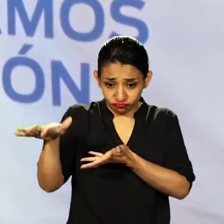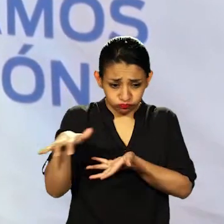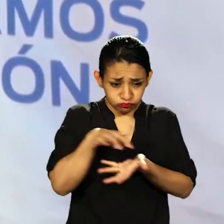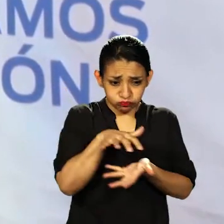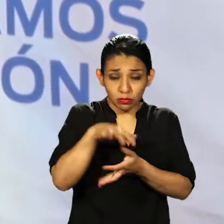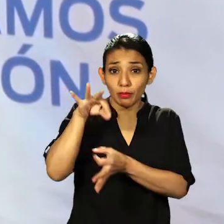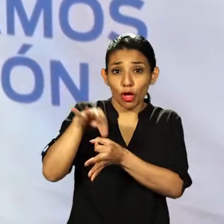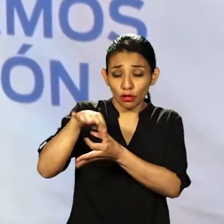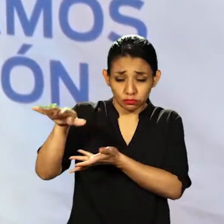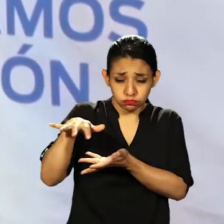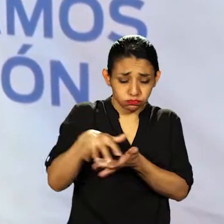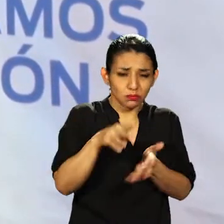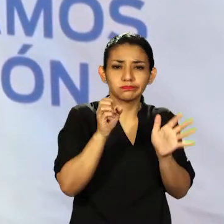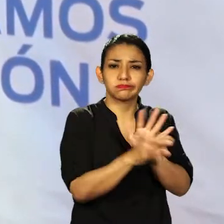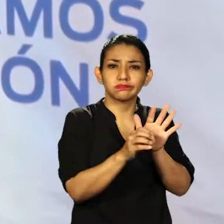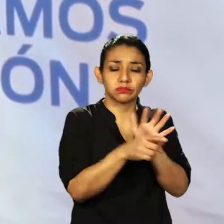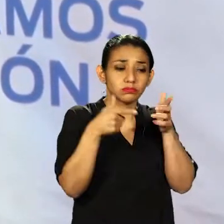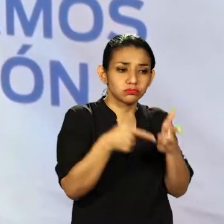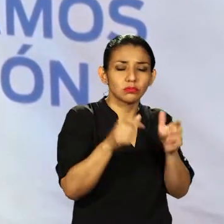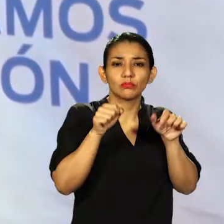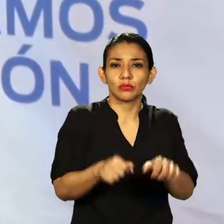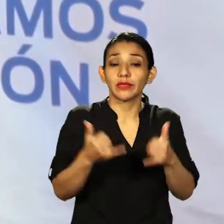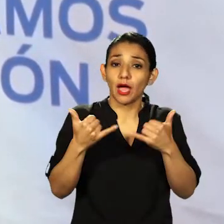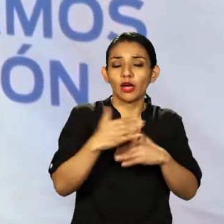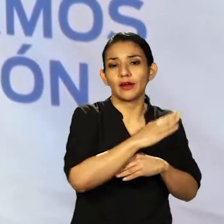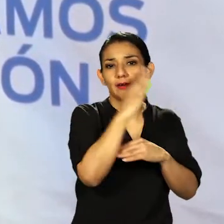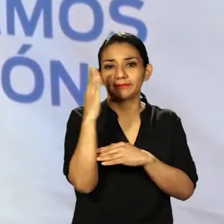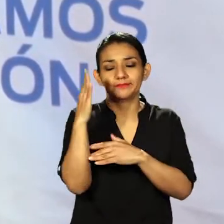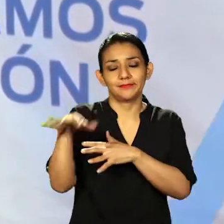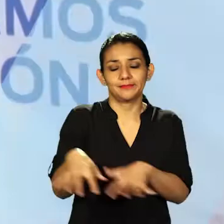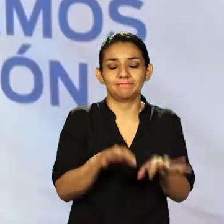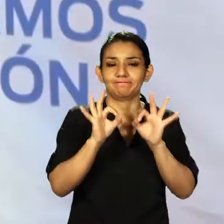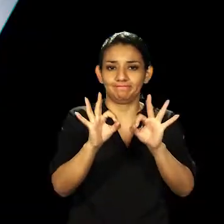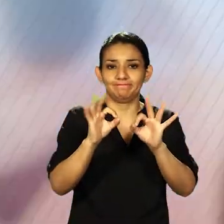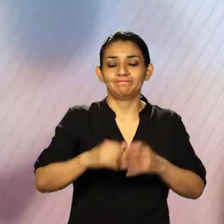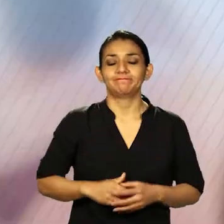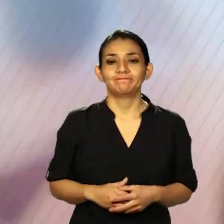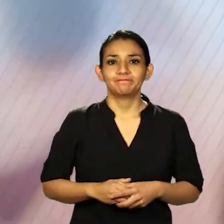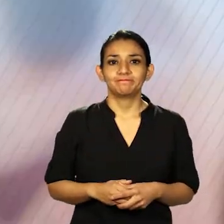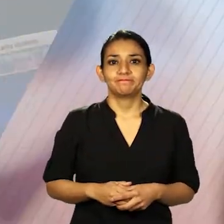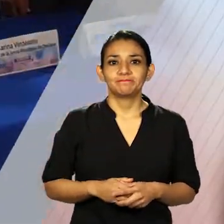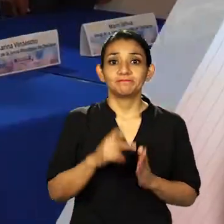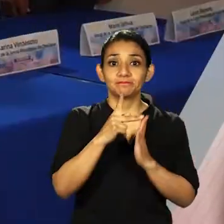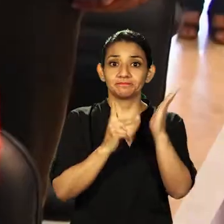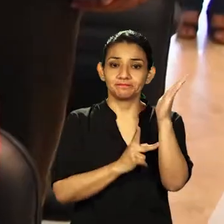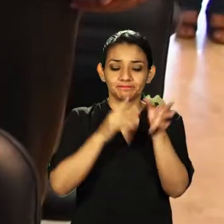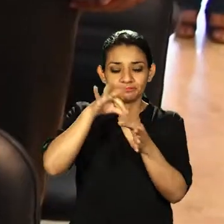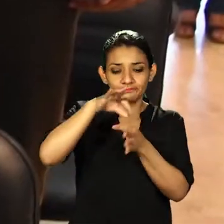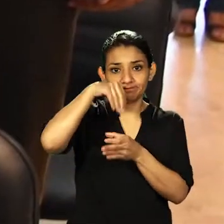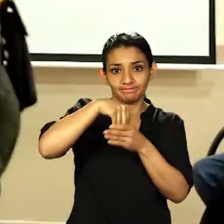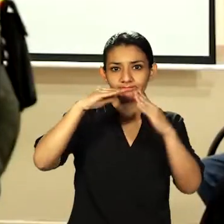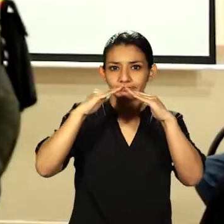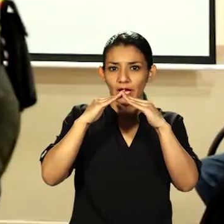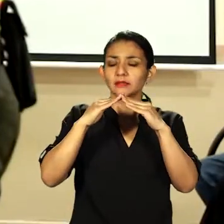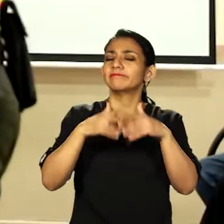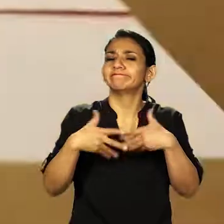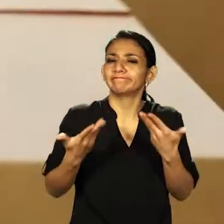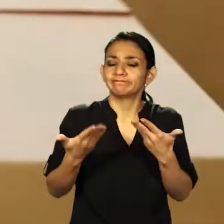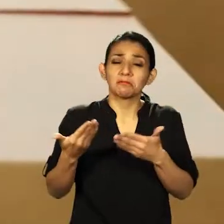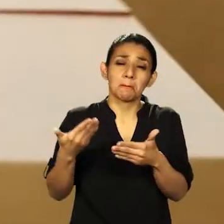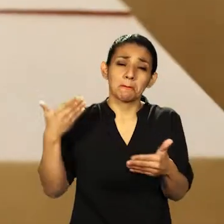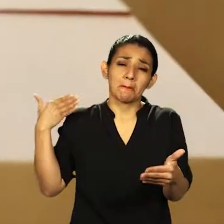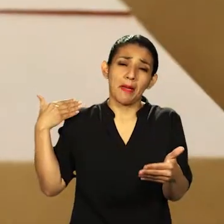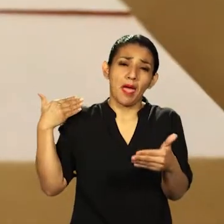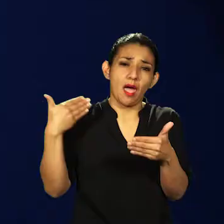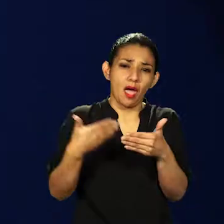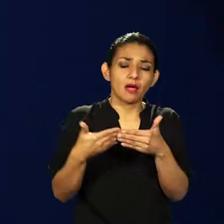almacenamiento del material electoral en esta jornada que se está cumpliendo con el Voto en Casa. El programa Voto en Casa es el resultado de